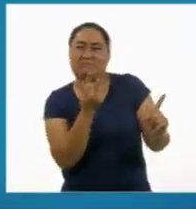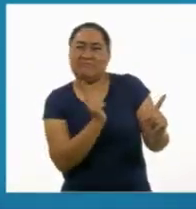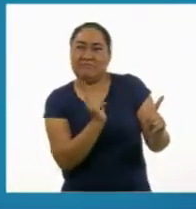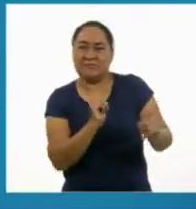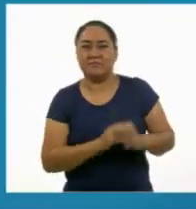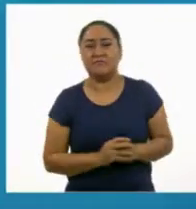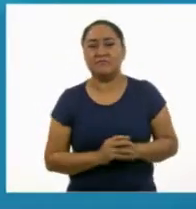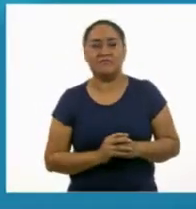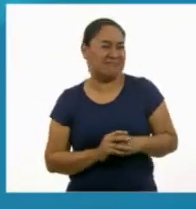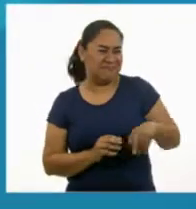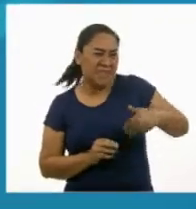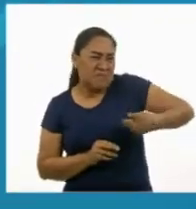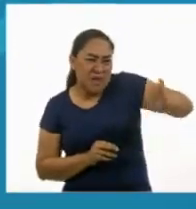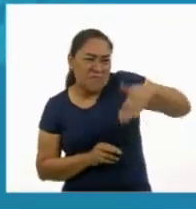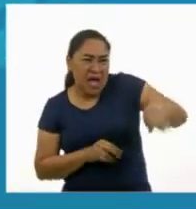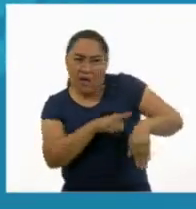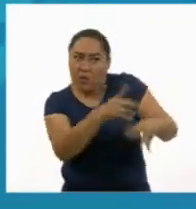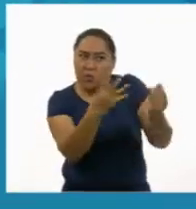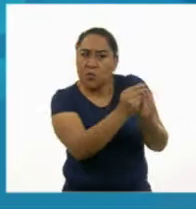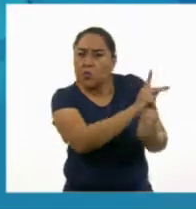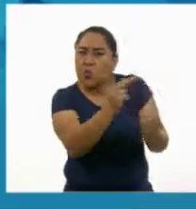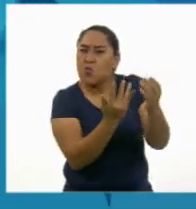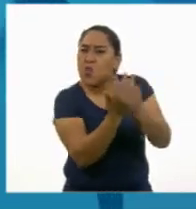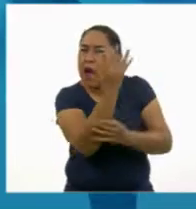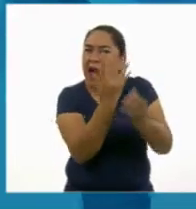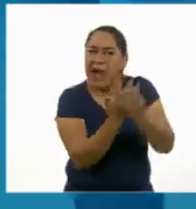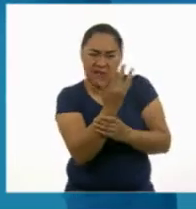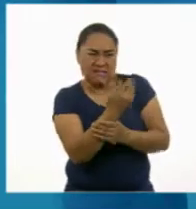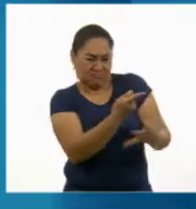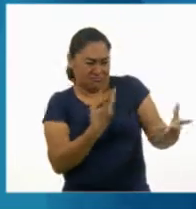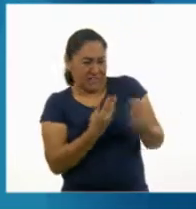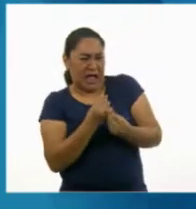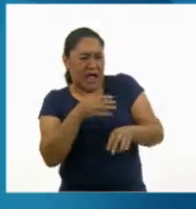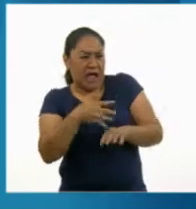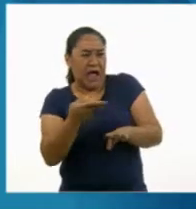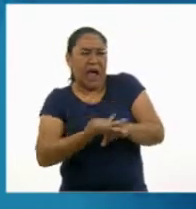¡Máscate un lugar donde haya más guantes! ¿Qué haces donde los calcetines?